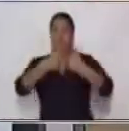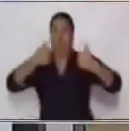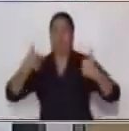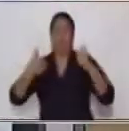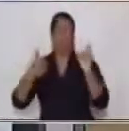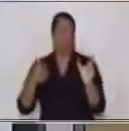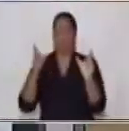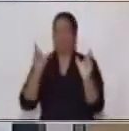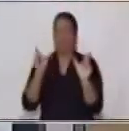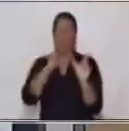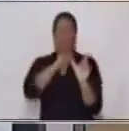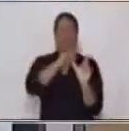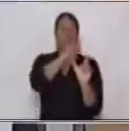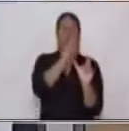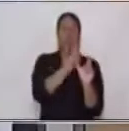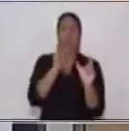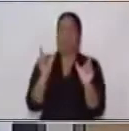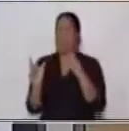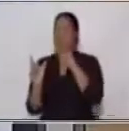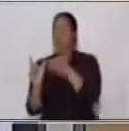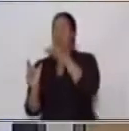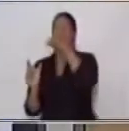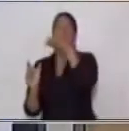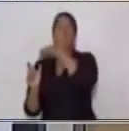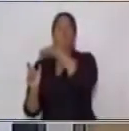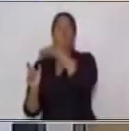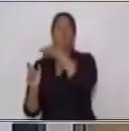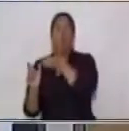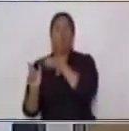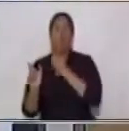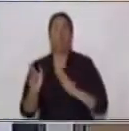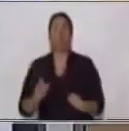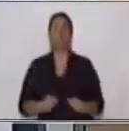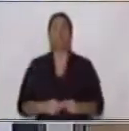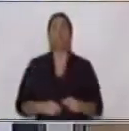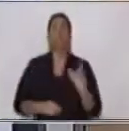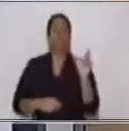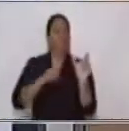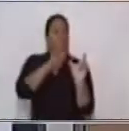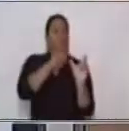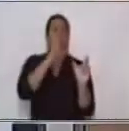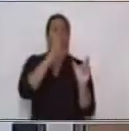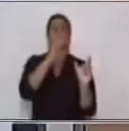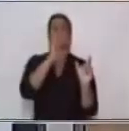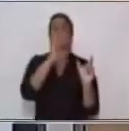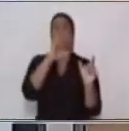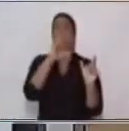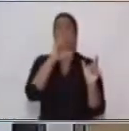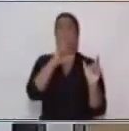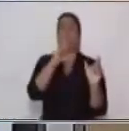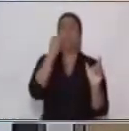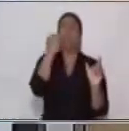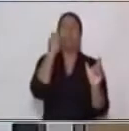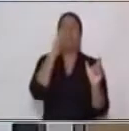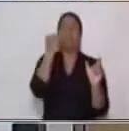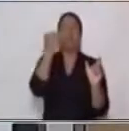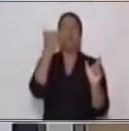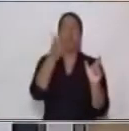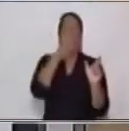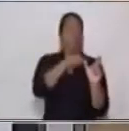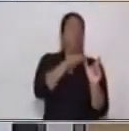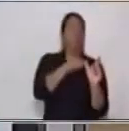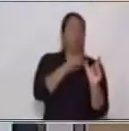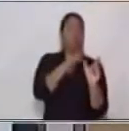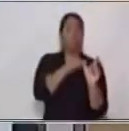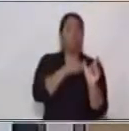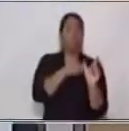aquí está el predicado el sujeto de Cecilia el núcleo y acá organizó que es el núcleo